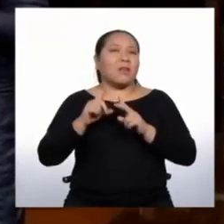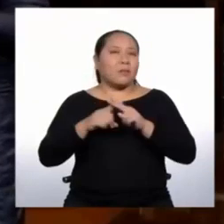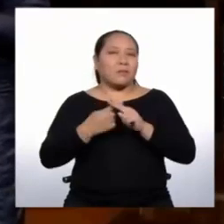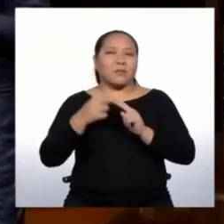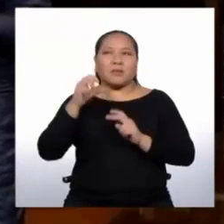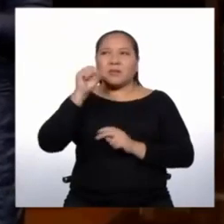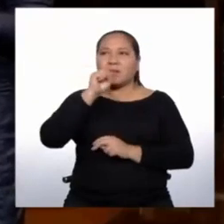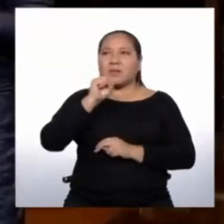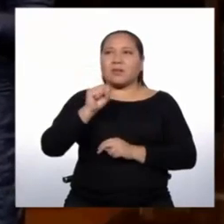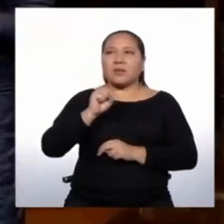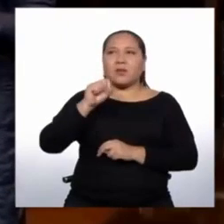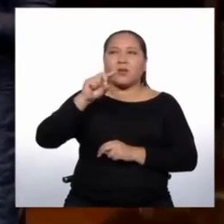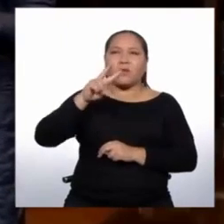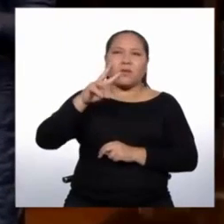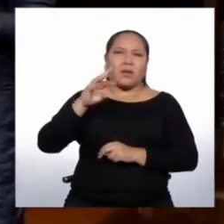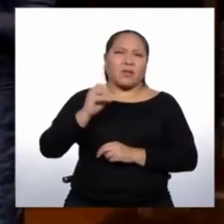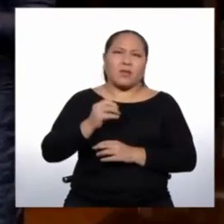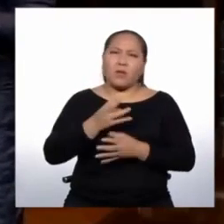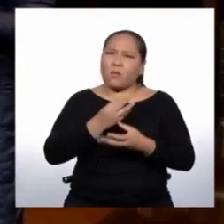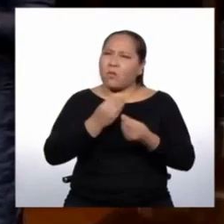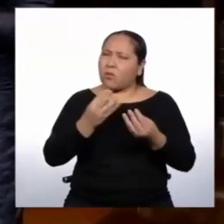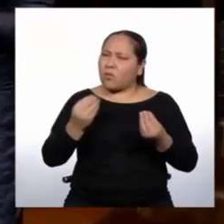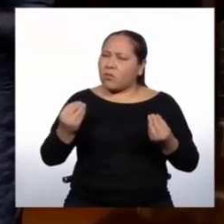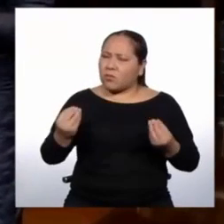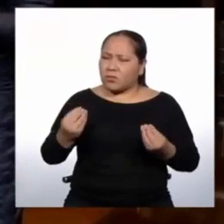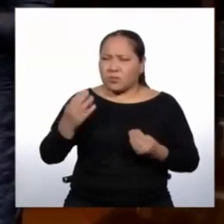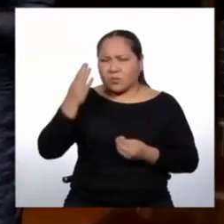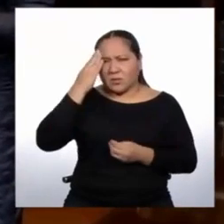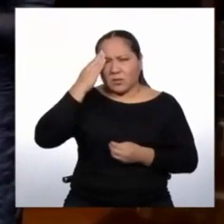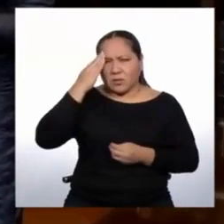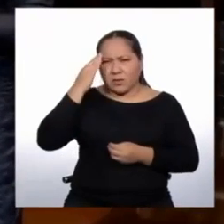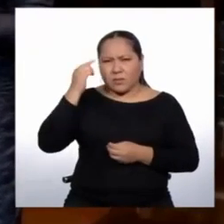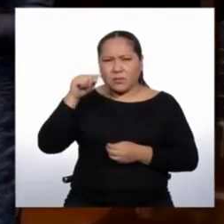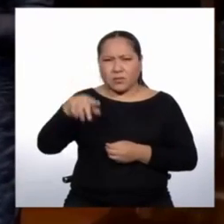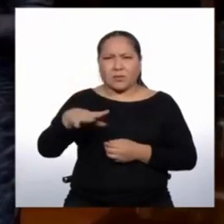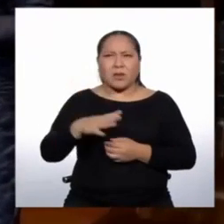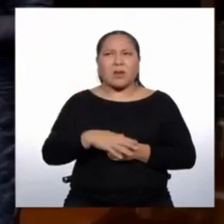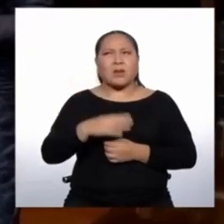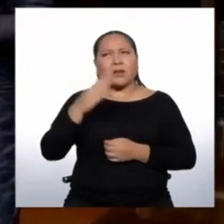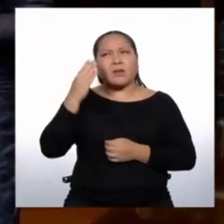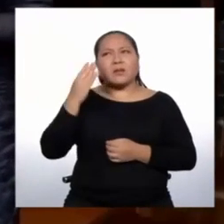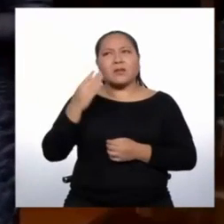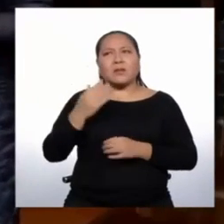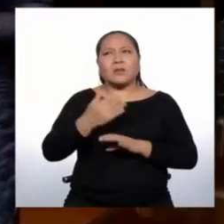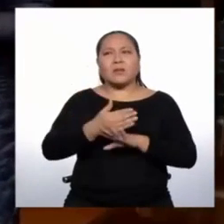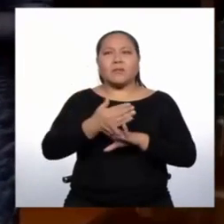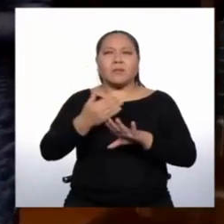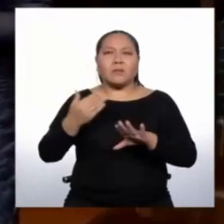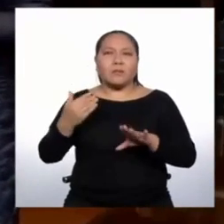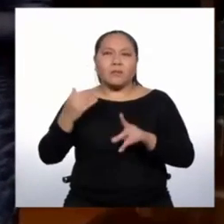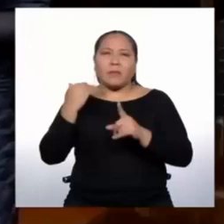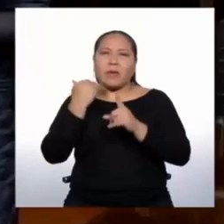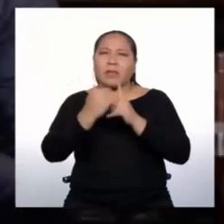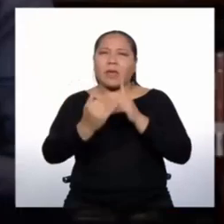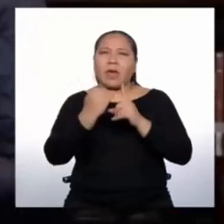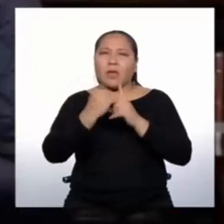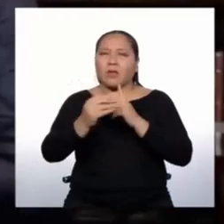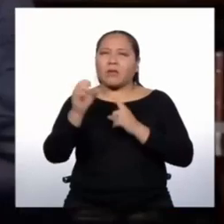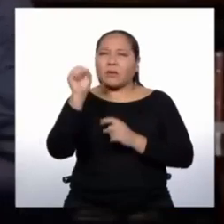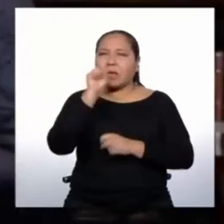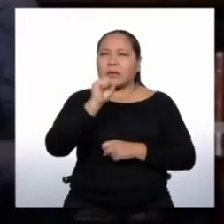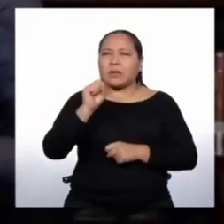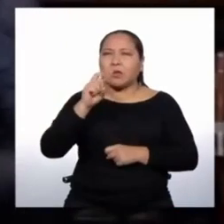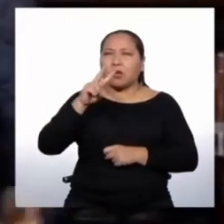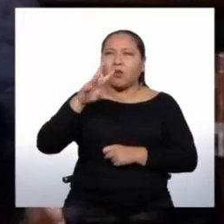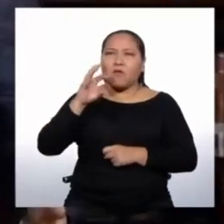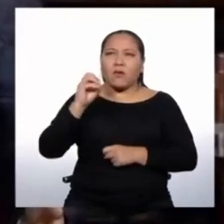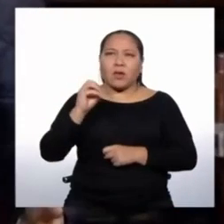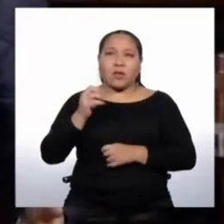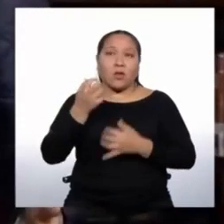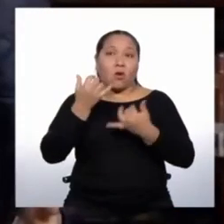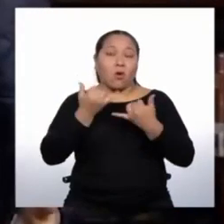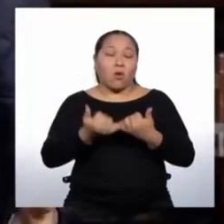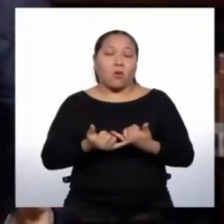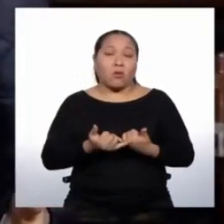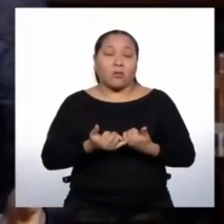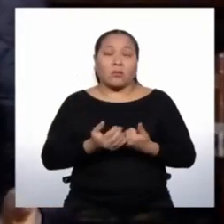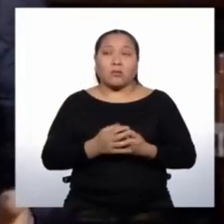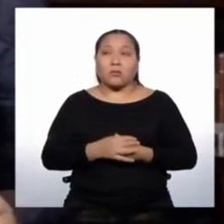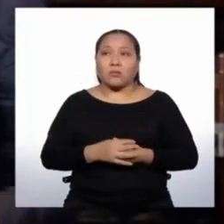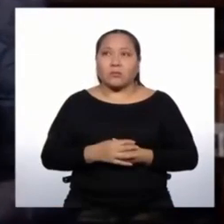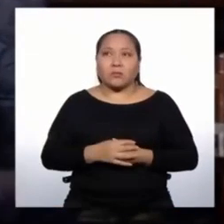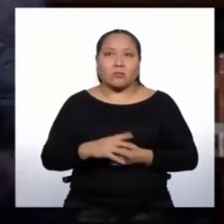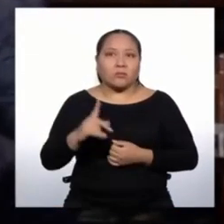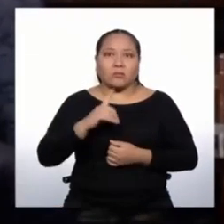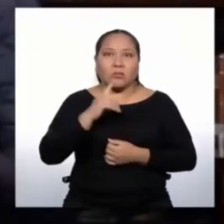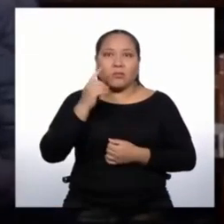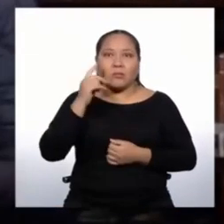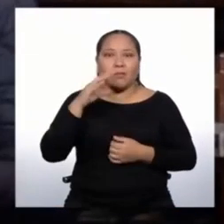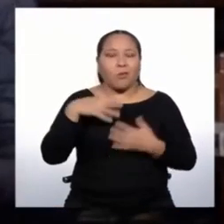hecho, el que más nos ha marcado como país desde mediados de ese siglo. Hoy es imposible entender